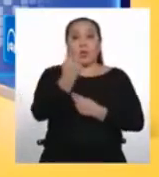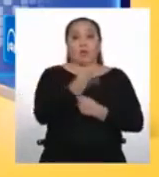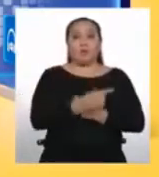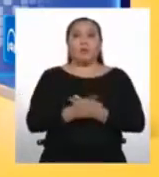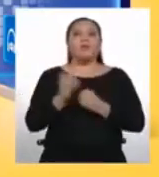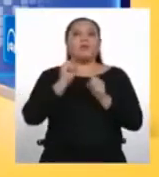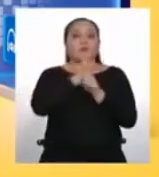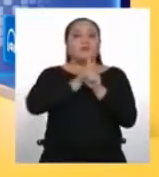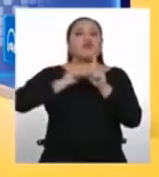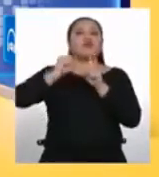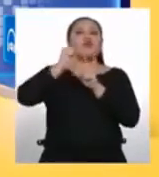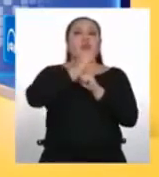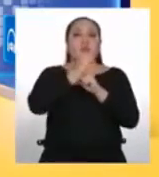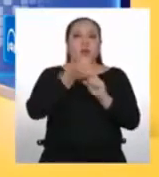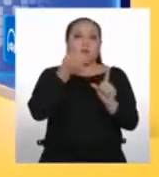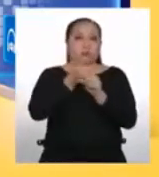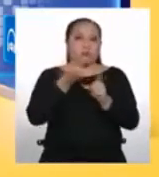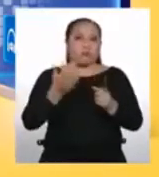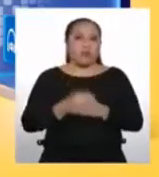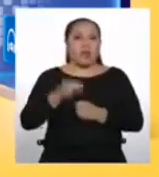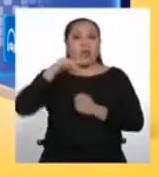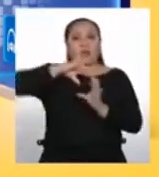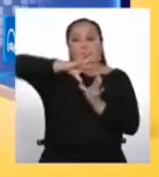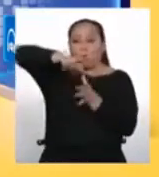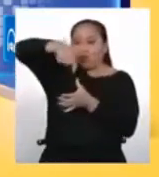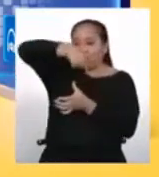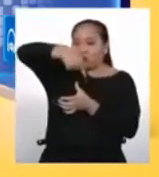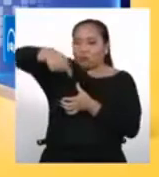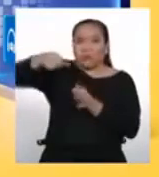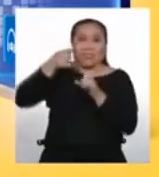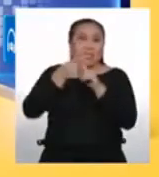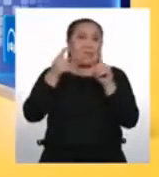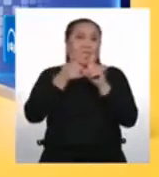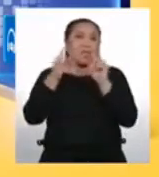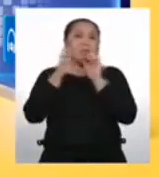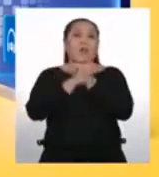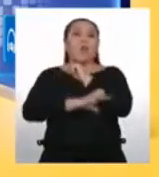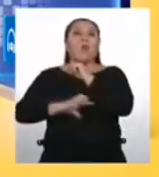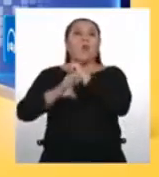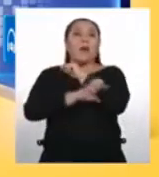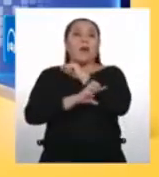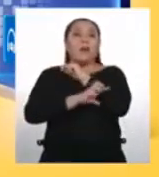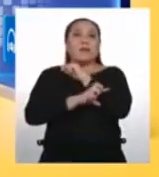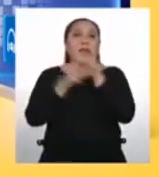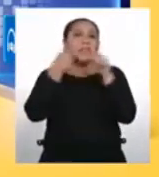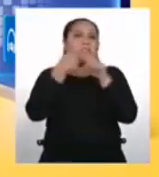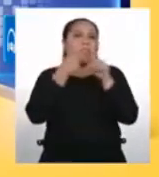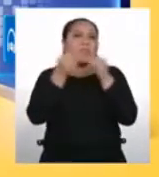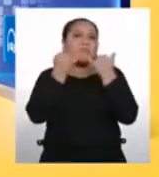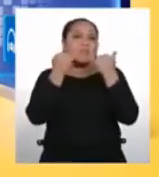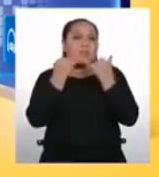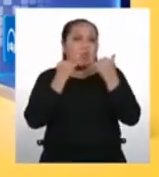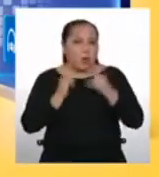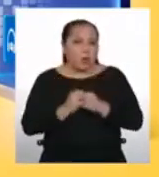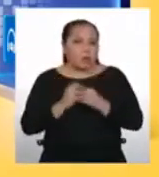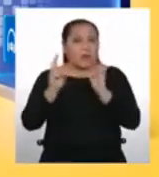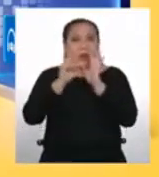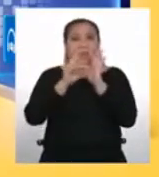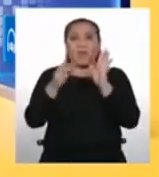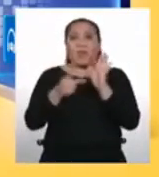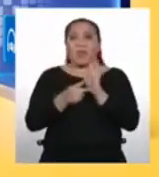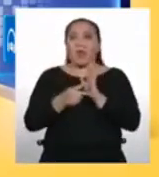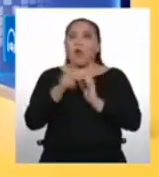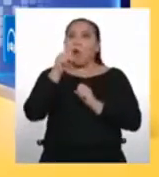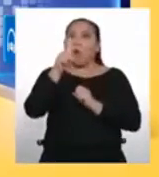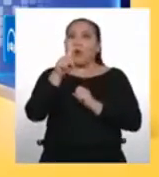sociedad. En el mundo, son distintos los países donde predomina el multilingüismo, es decir, donde se